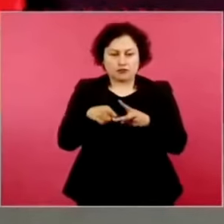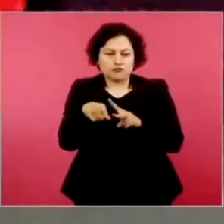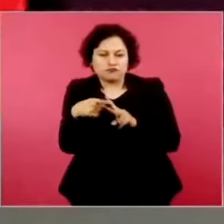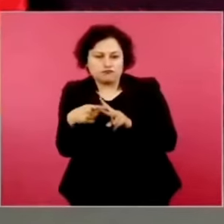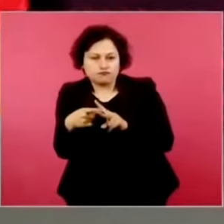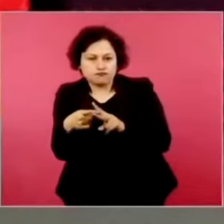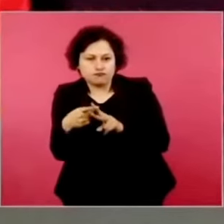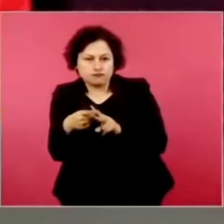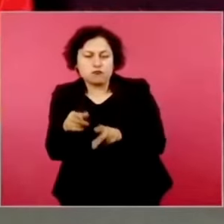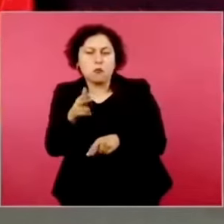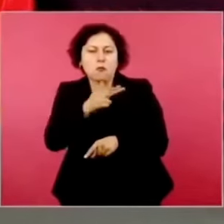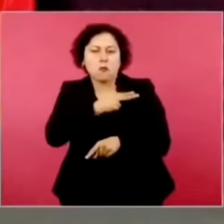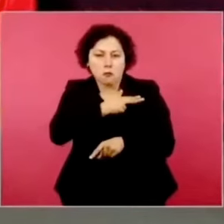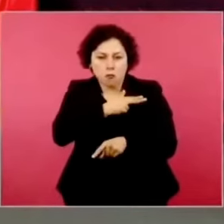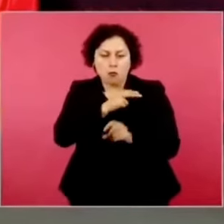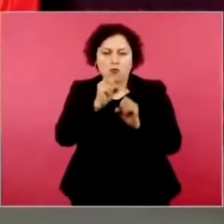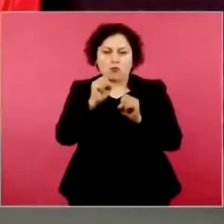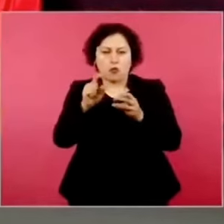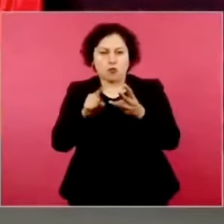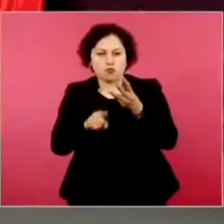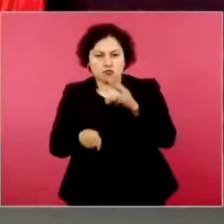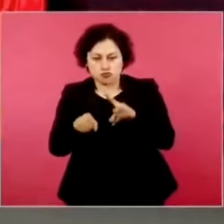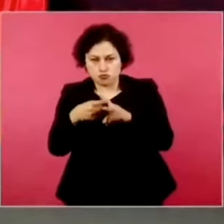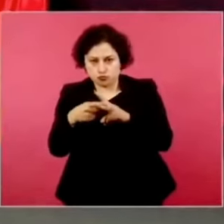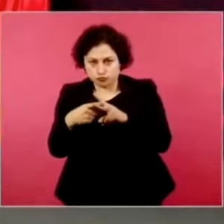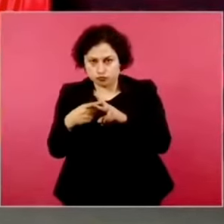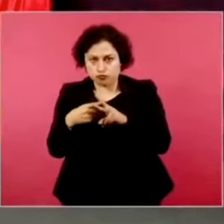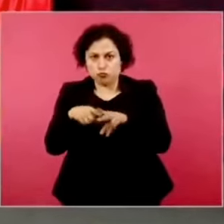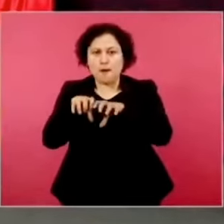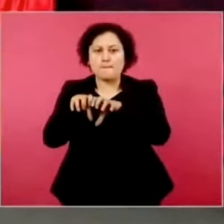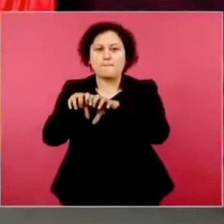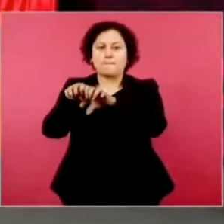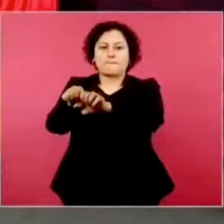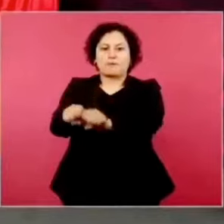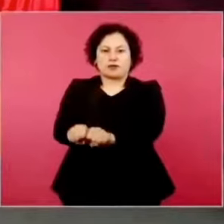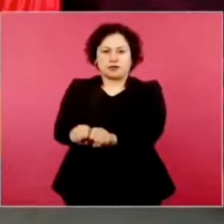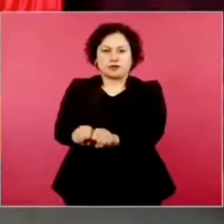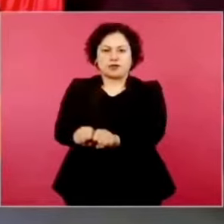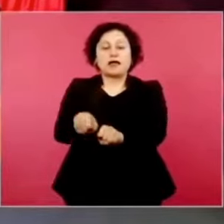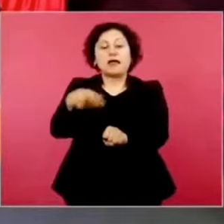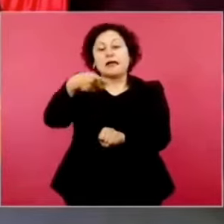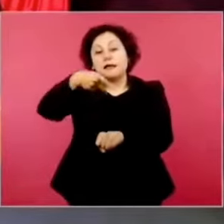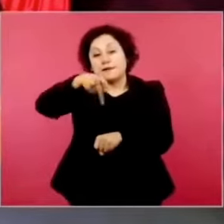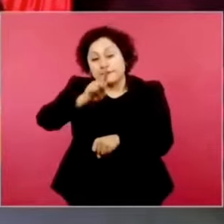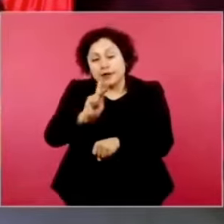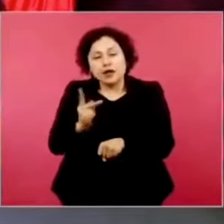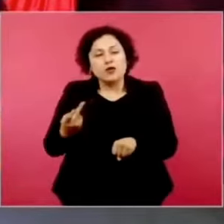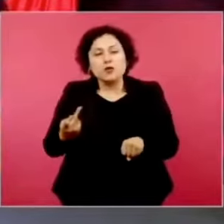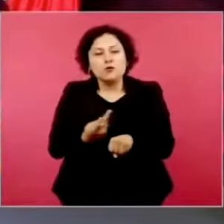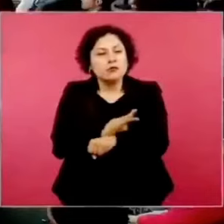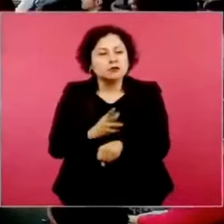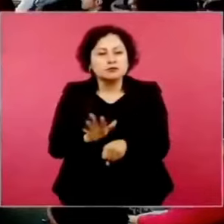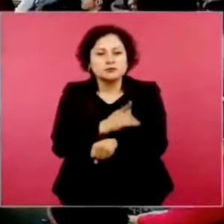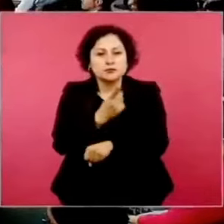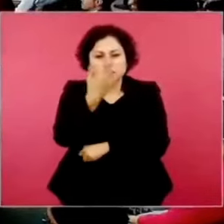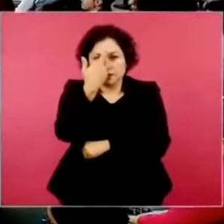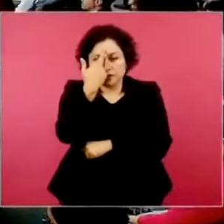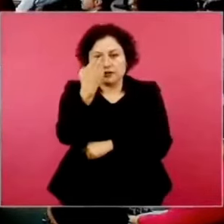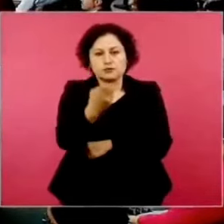que se da cada vez que hay un enfrentamiento entre las Fuerzas Armadas